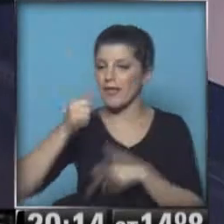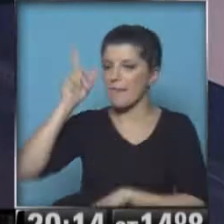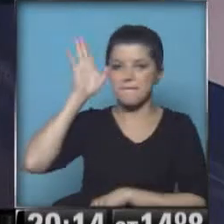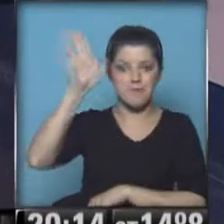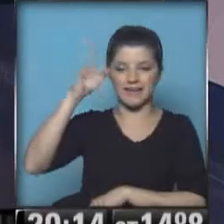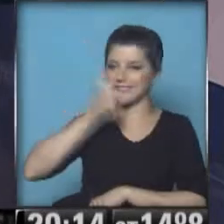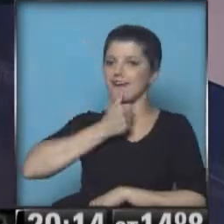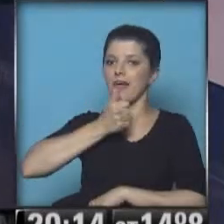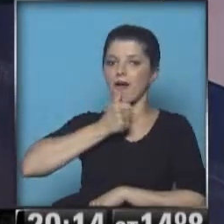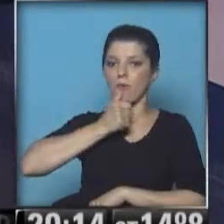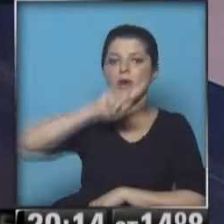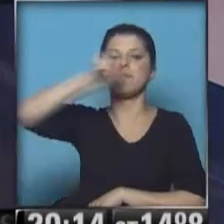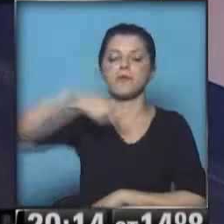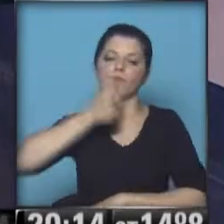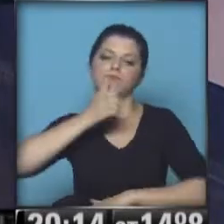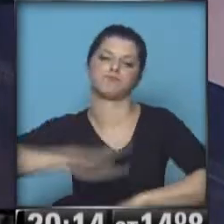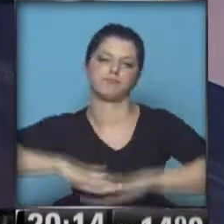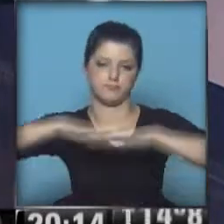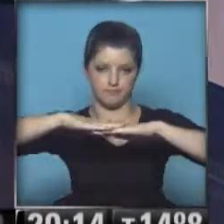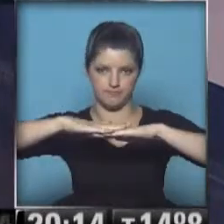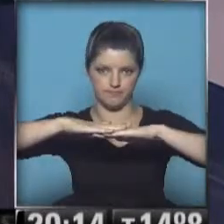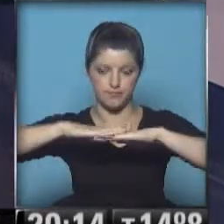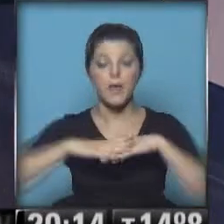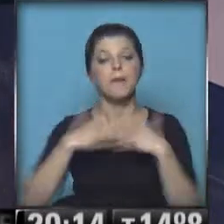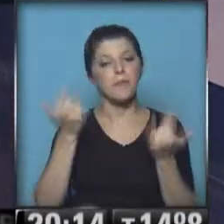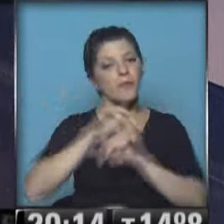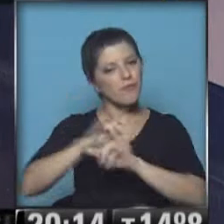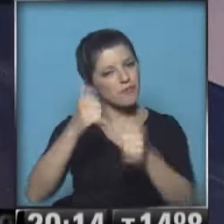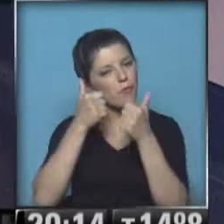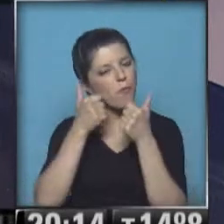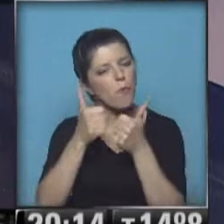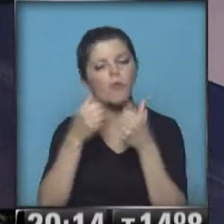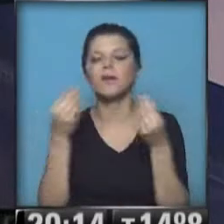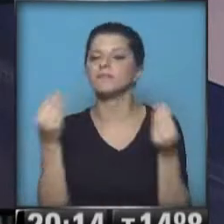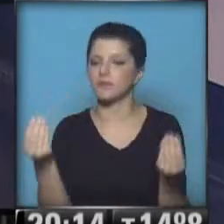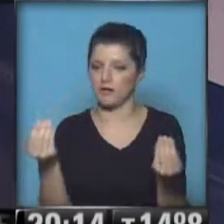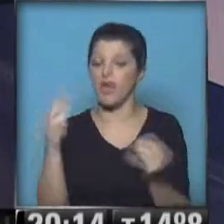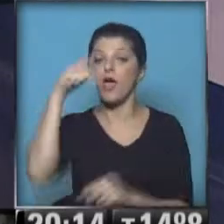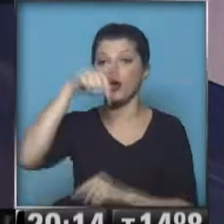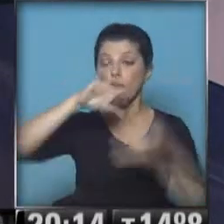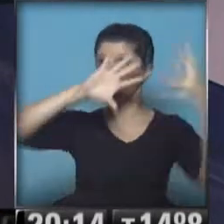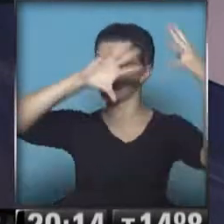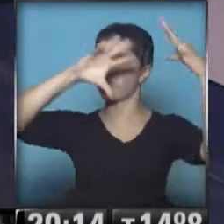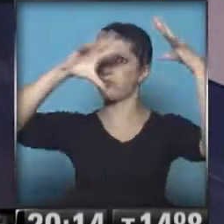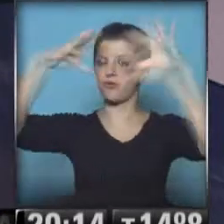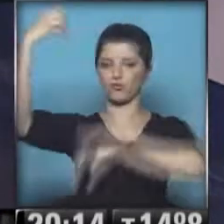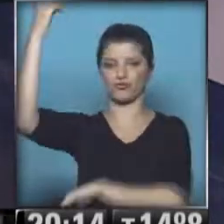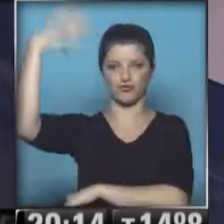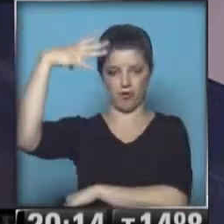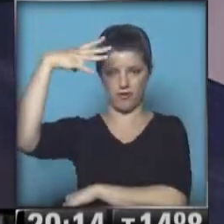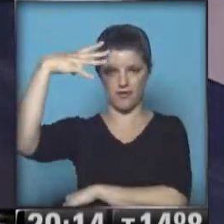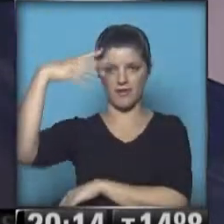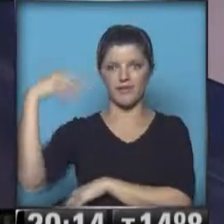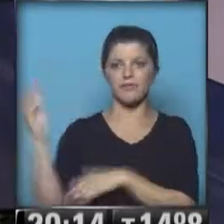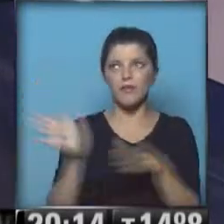entonces, estas profundas e intensas inundaciones. Pero la buena noticia es que el día de hoy el cielo estuvo prácticamente despejado. El